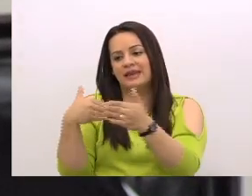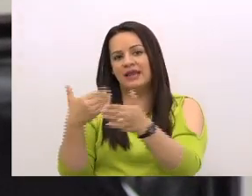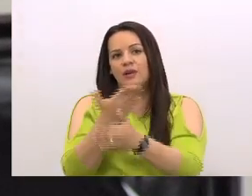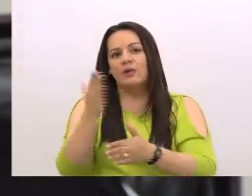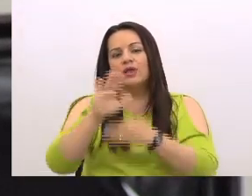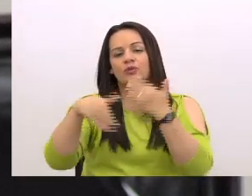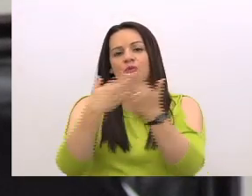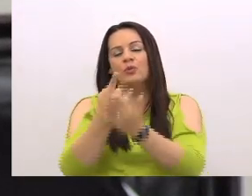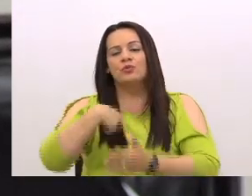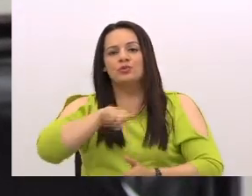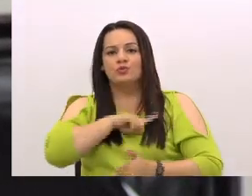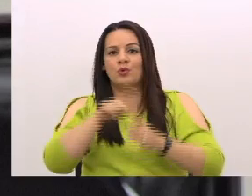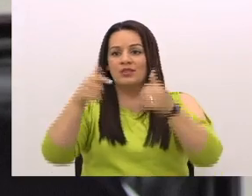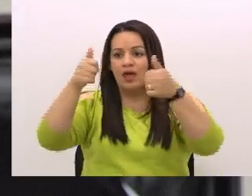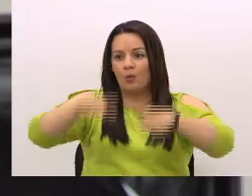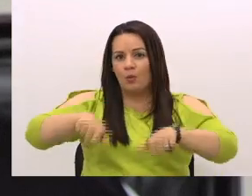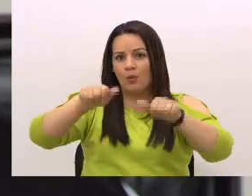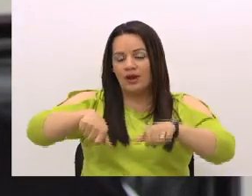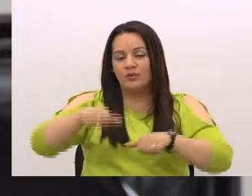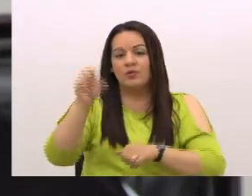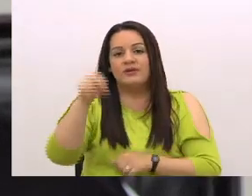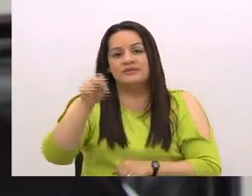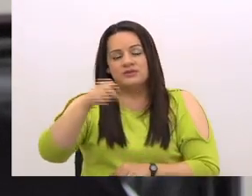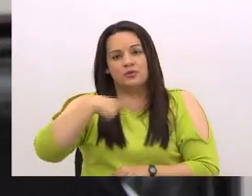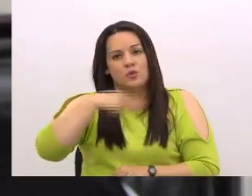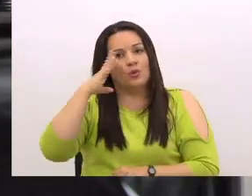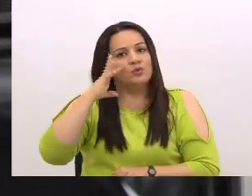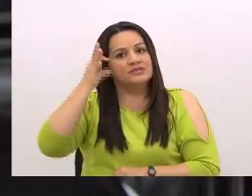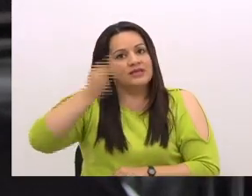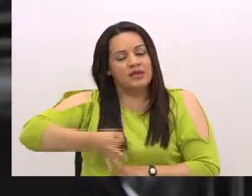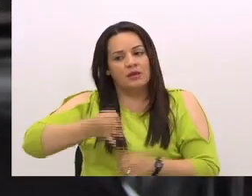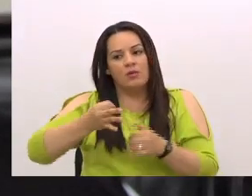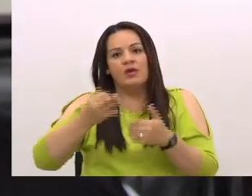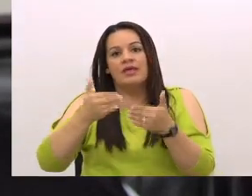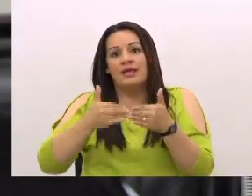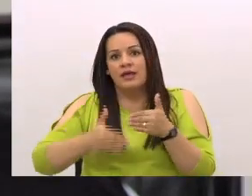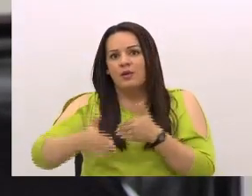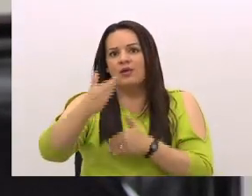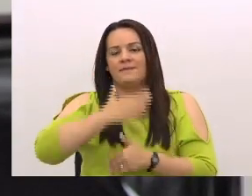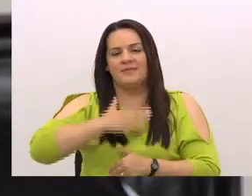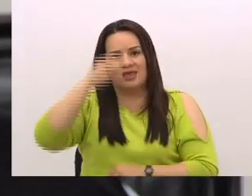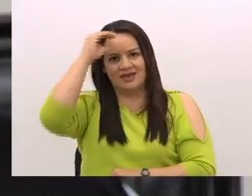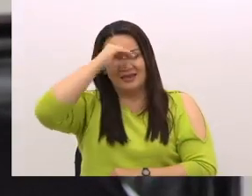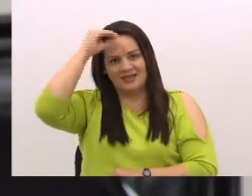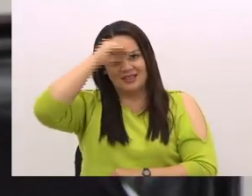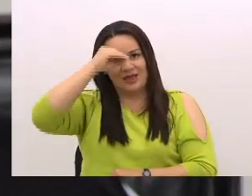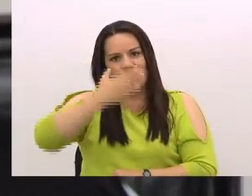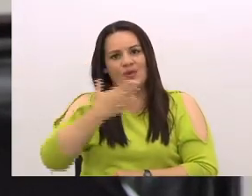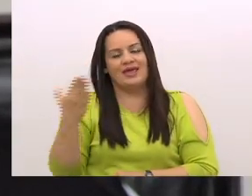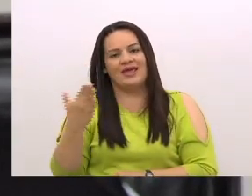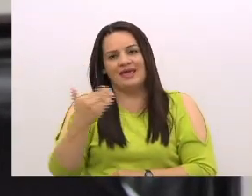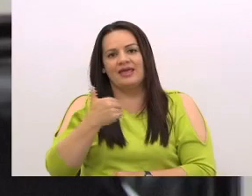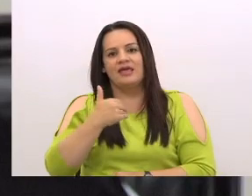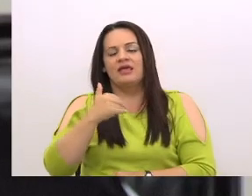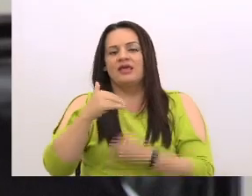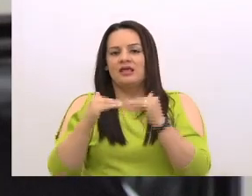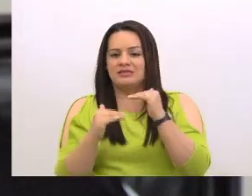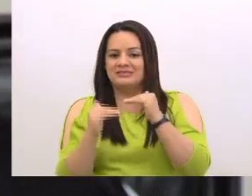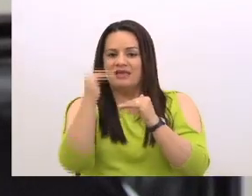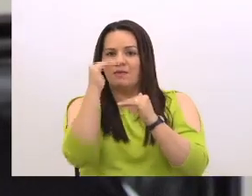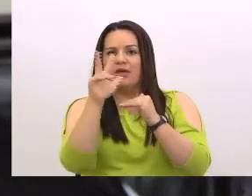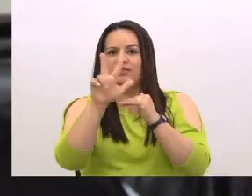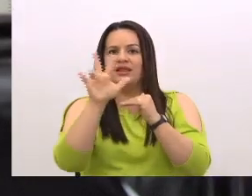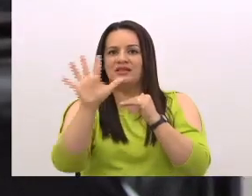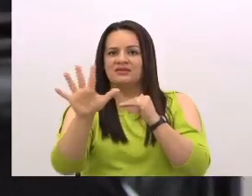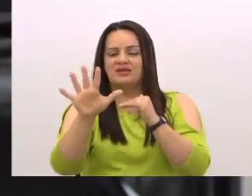todos estamos de acuerdo. Sí, yo considero y adelanto de una vez mi criterio de que encima de un 35% eso es